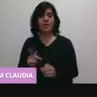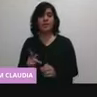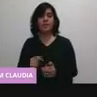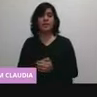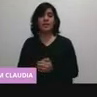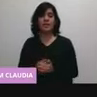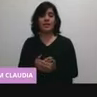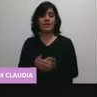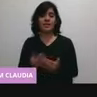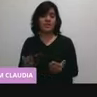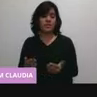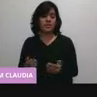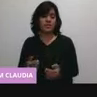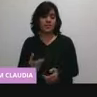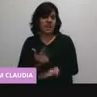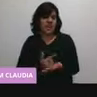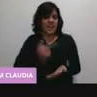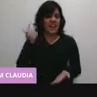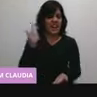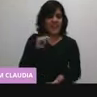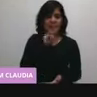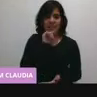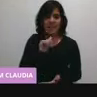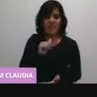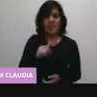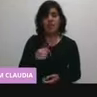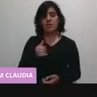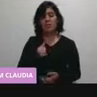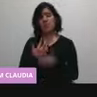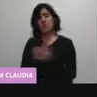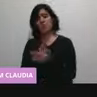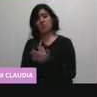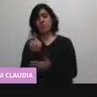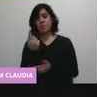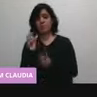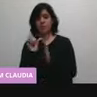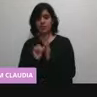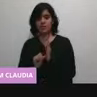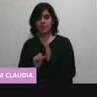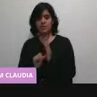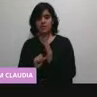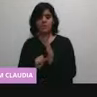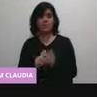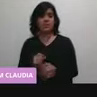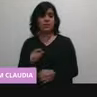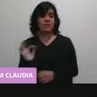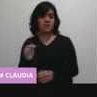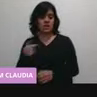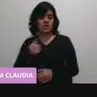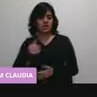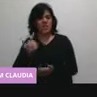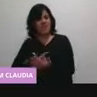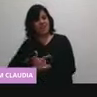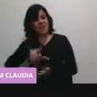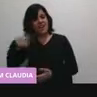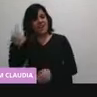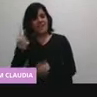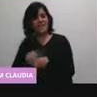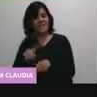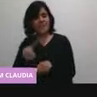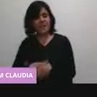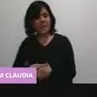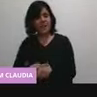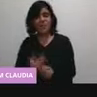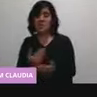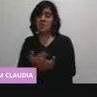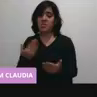después me puedo vacunar. Si es una enfermedad grave, su médico tratante del COVID-19 le